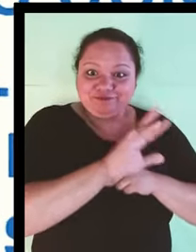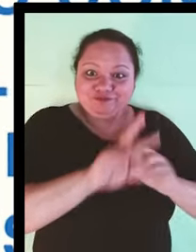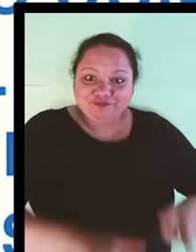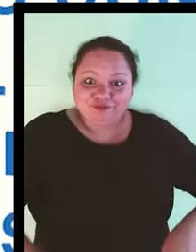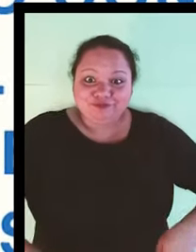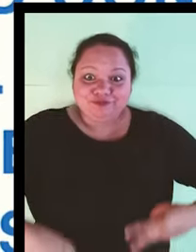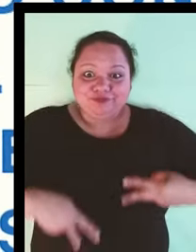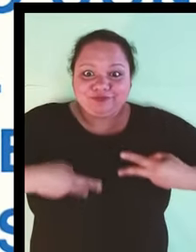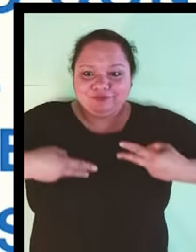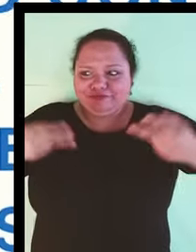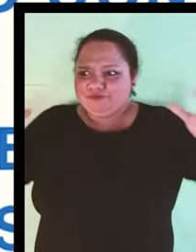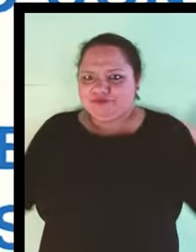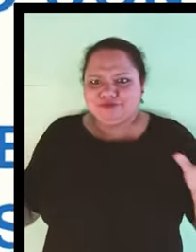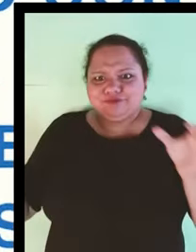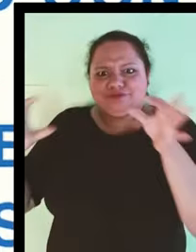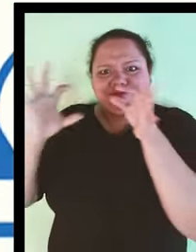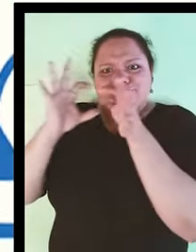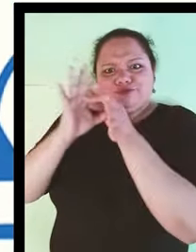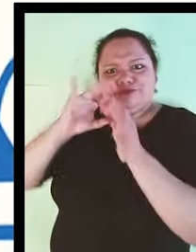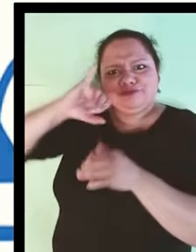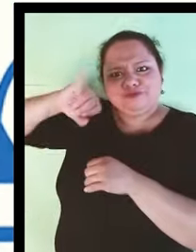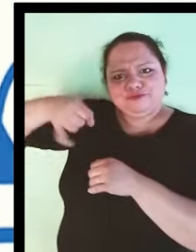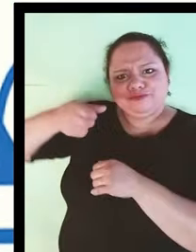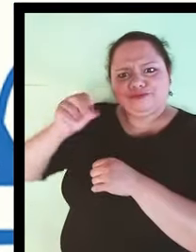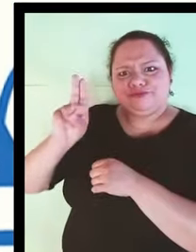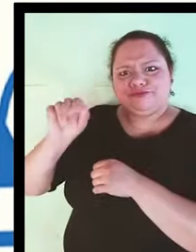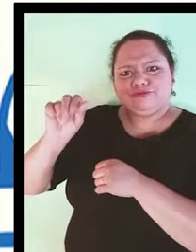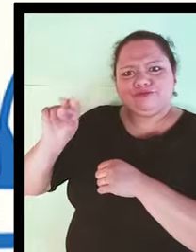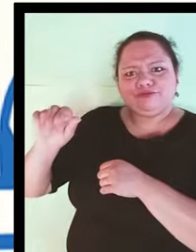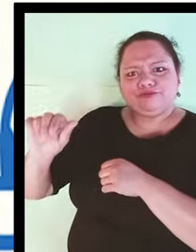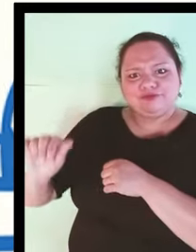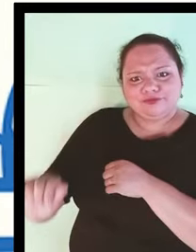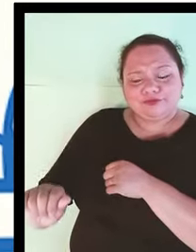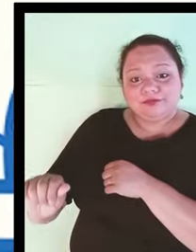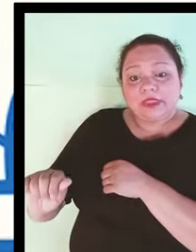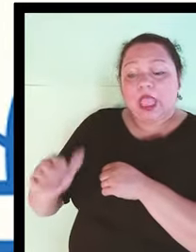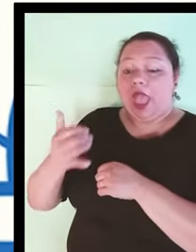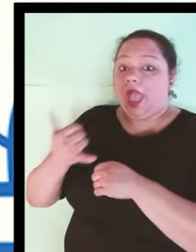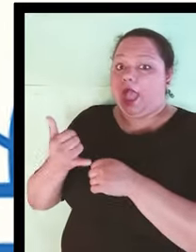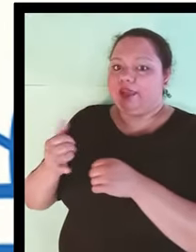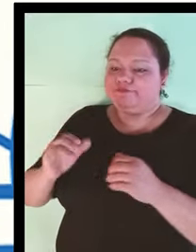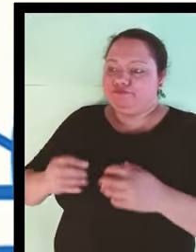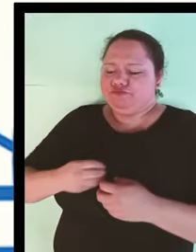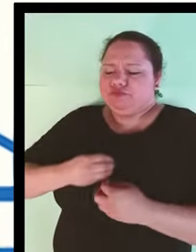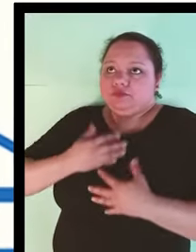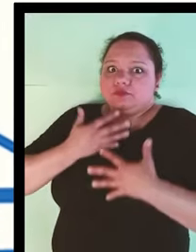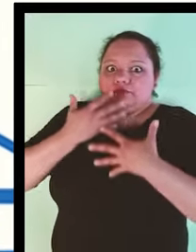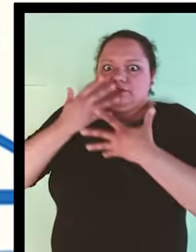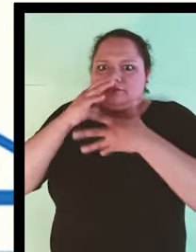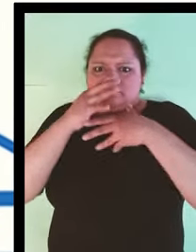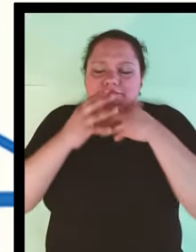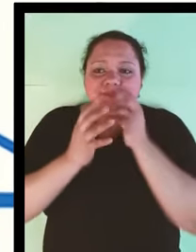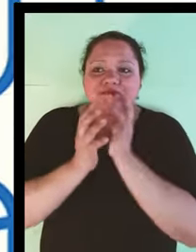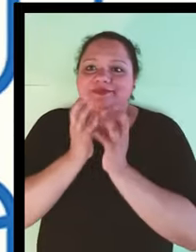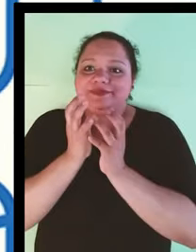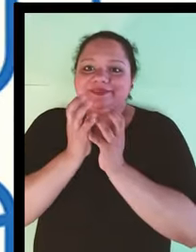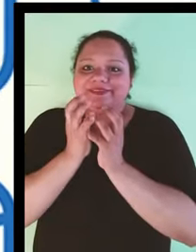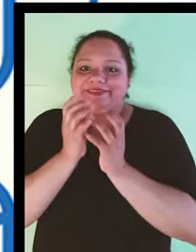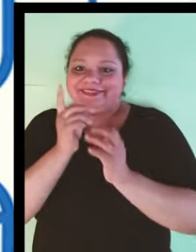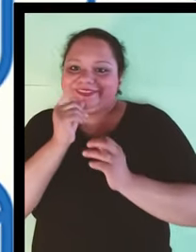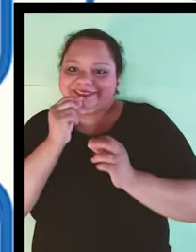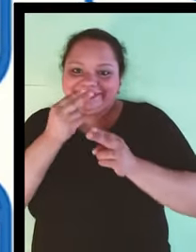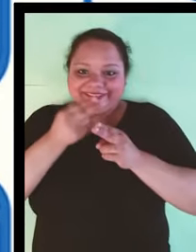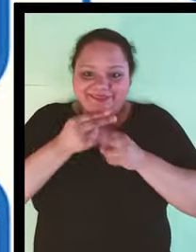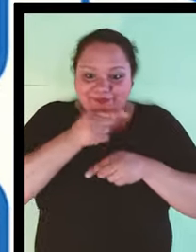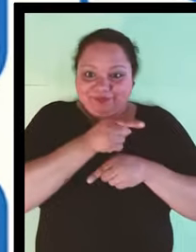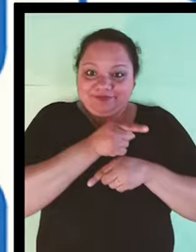prodigioso estallido gráfico y narrativo. Éxtasis Místico es una obra de Emilio Rolandi, la